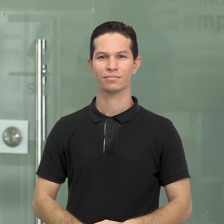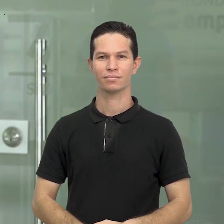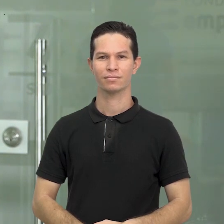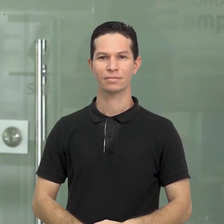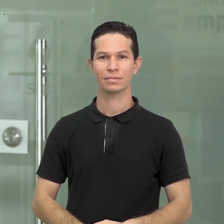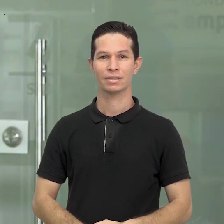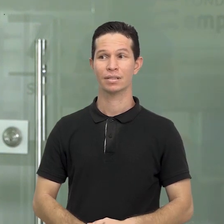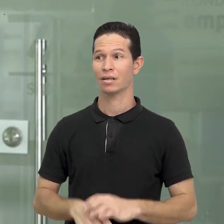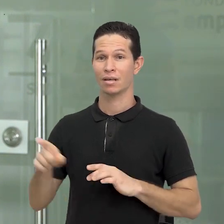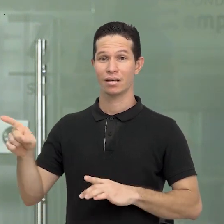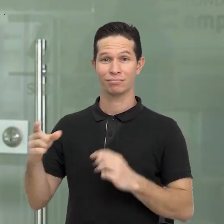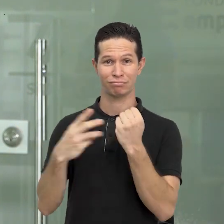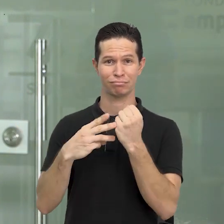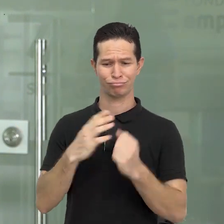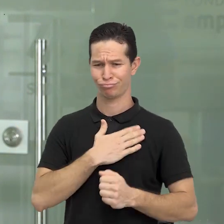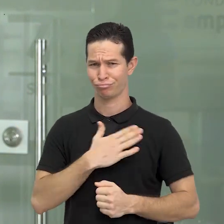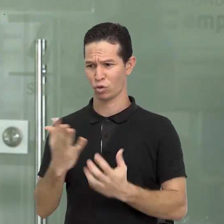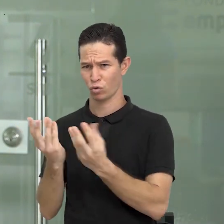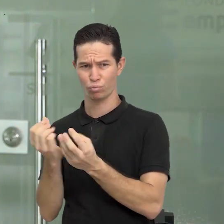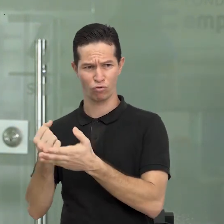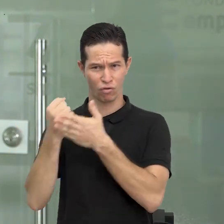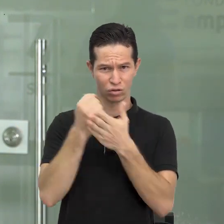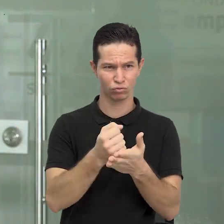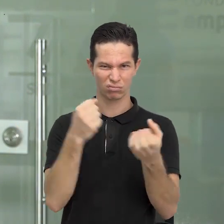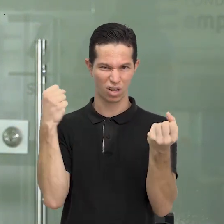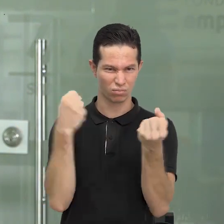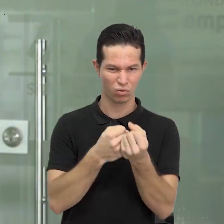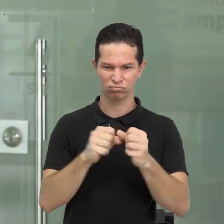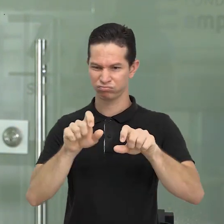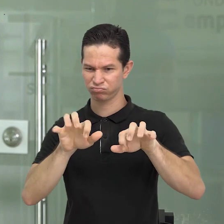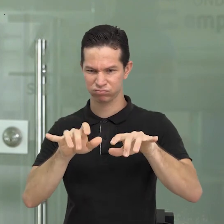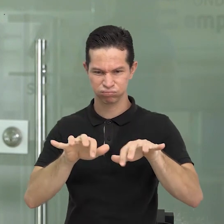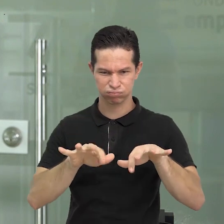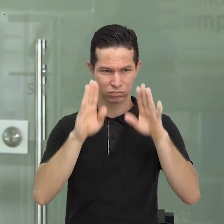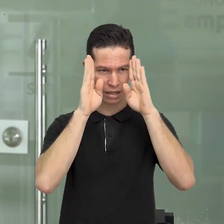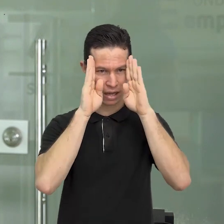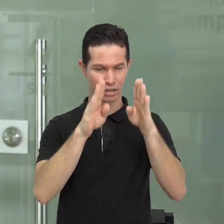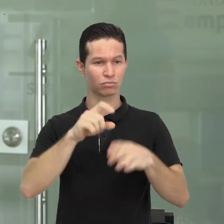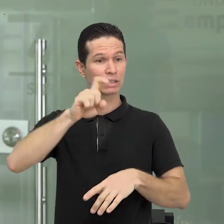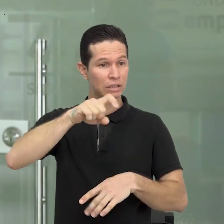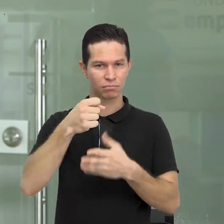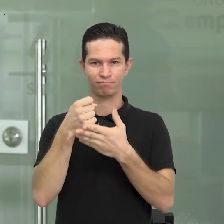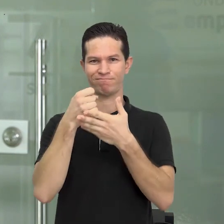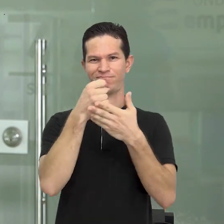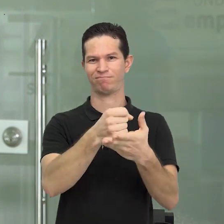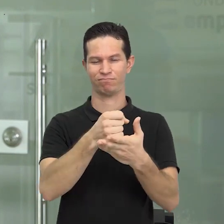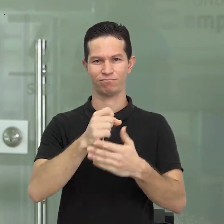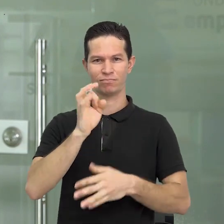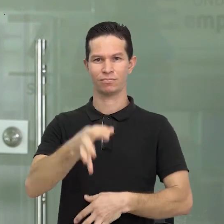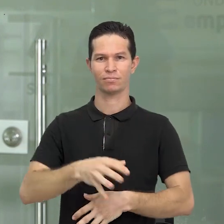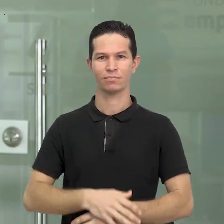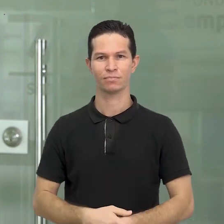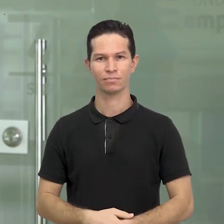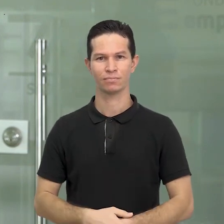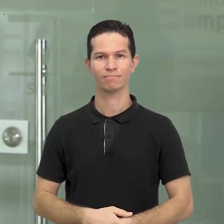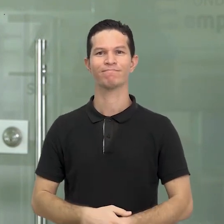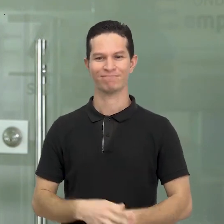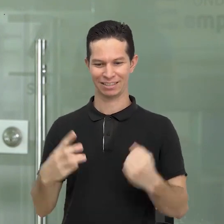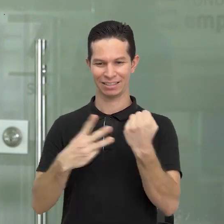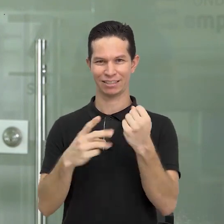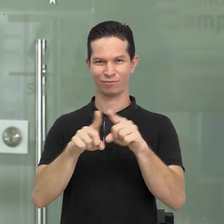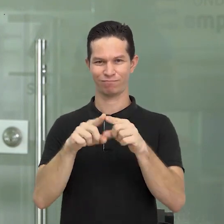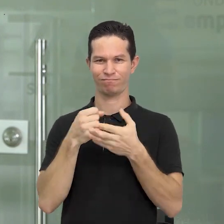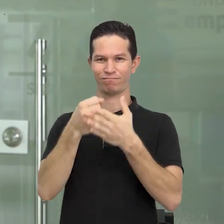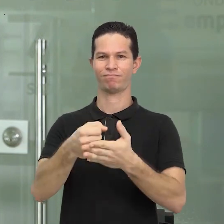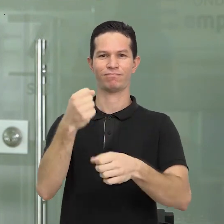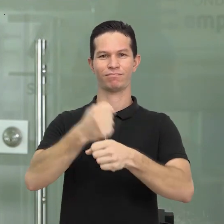personales. En el SENA, contamos con personal idóneo y capacitado para atender todas tus solicitudes, con el apoyo de herramientas